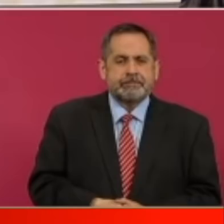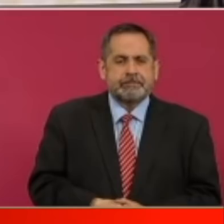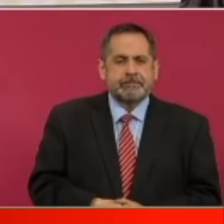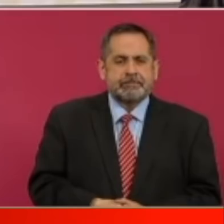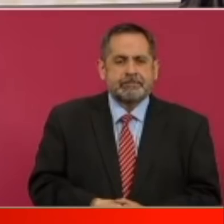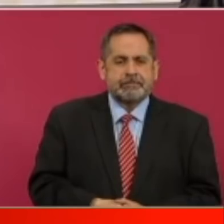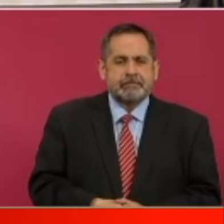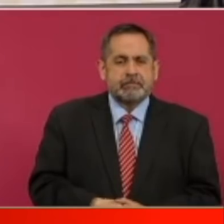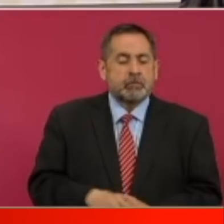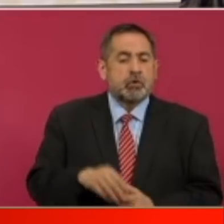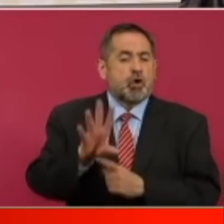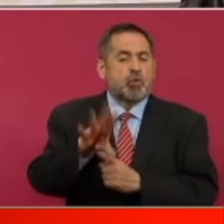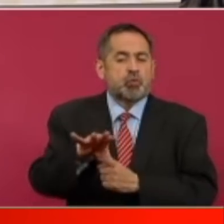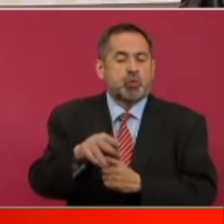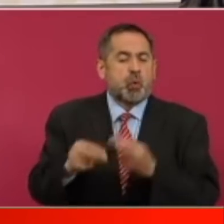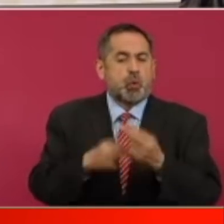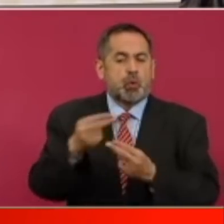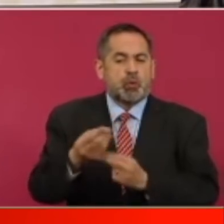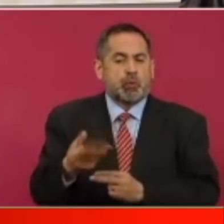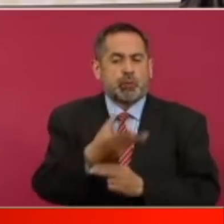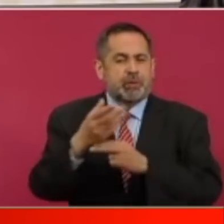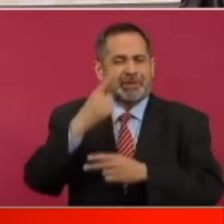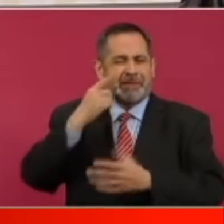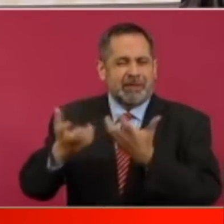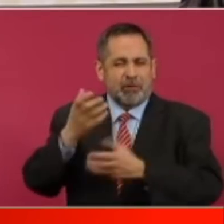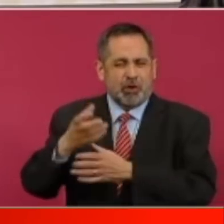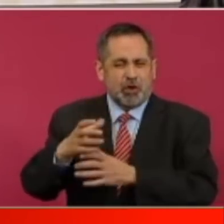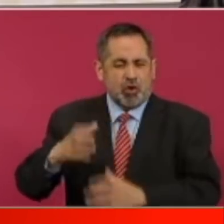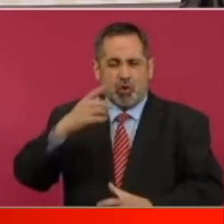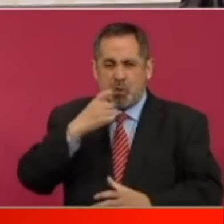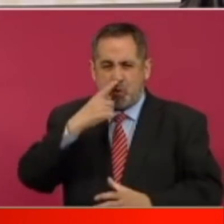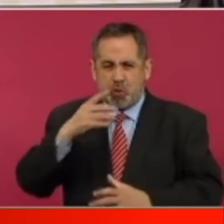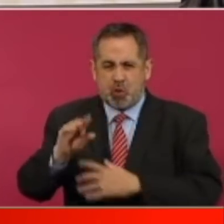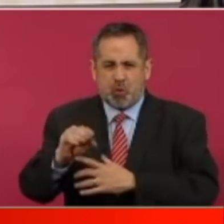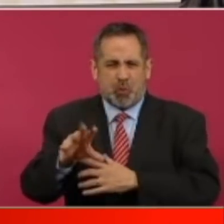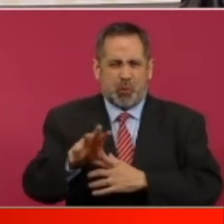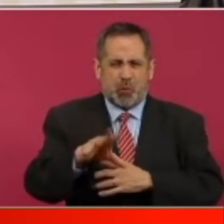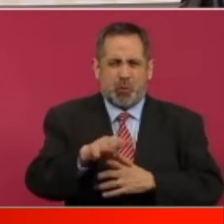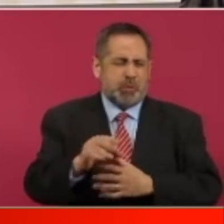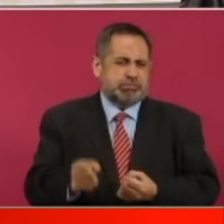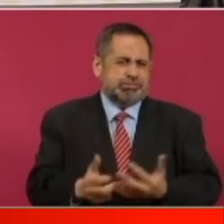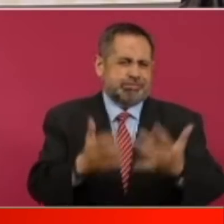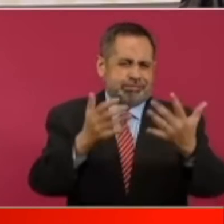eso es humo de extintores para apagar el fuego